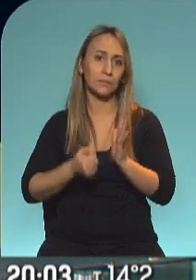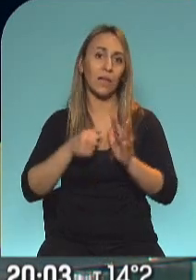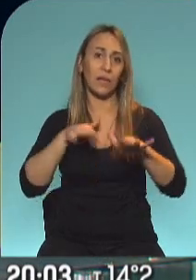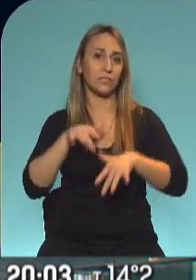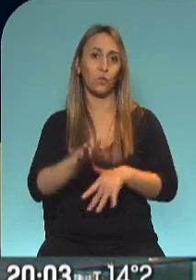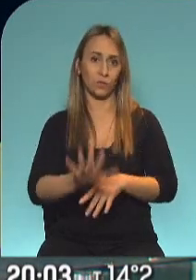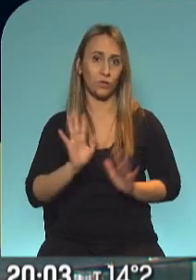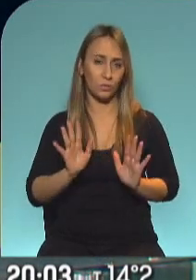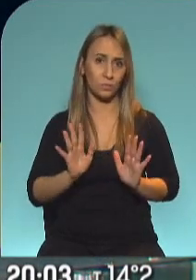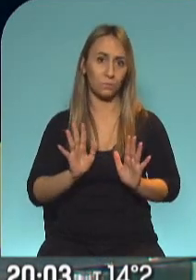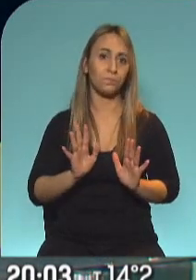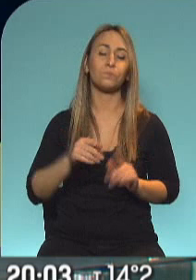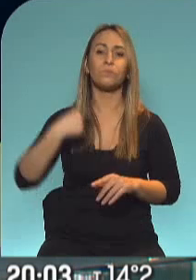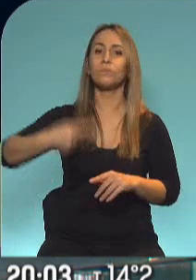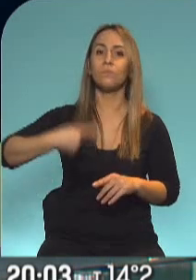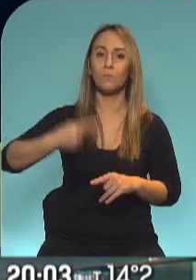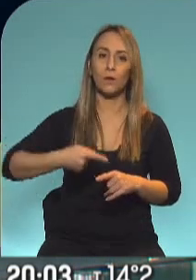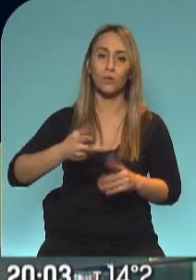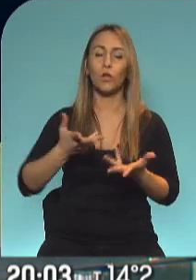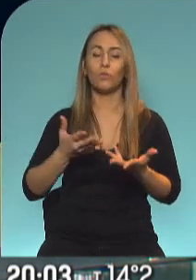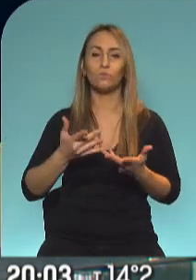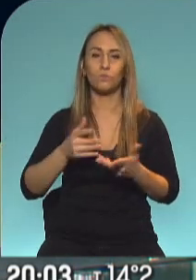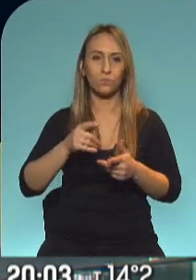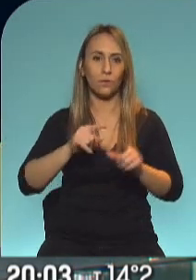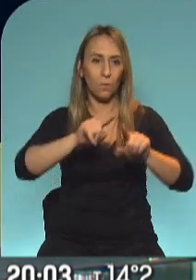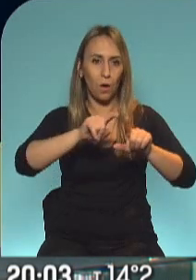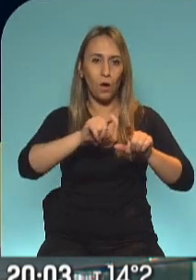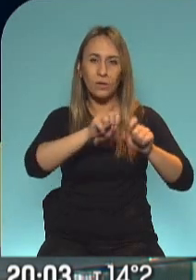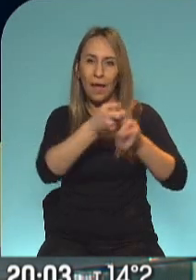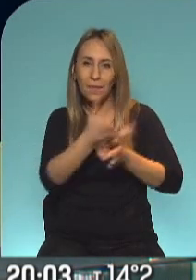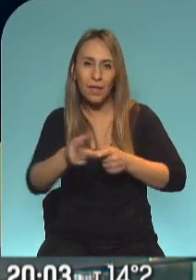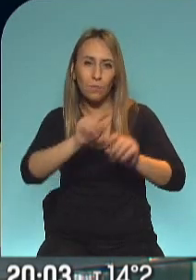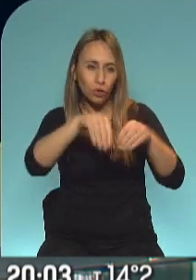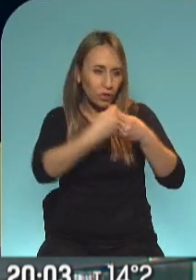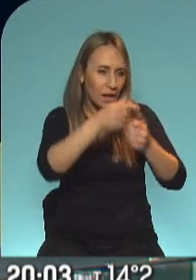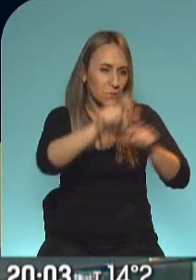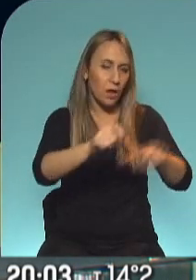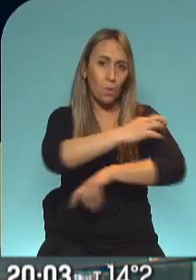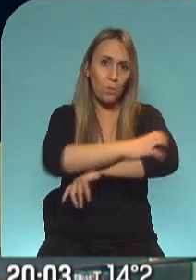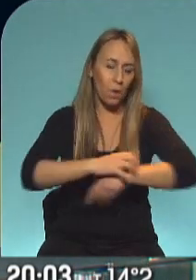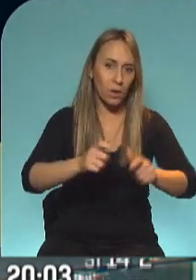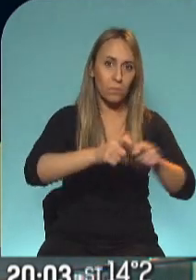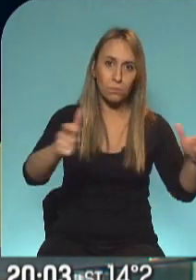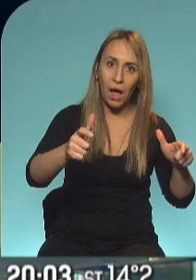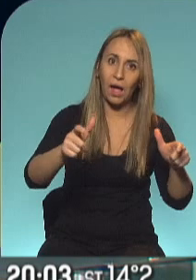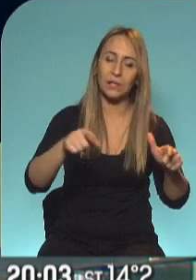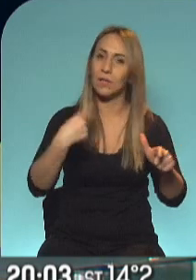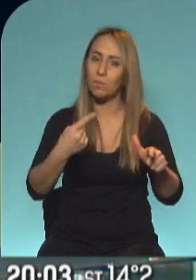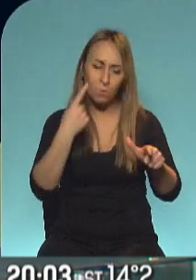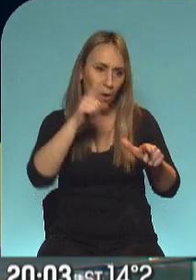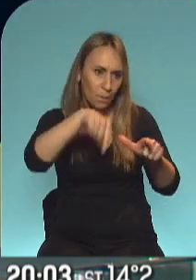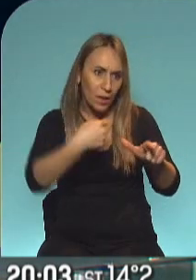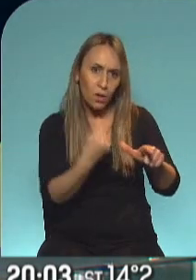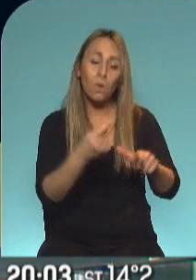empeoran los índices de pobreza, de marginalidad, de desempleo. Siempre hay que tener en cuenta cómo empeoran los